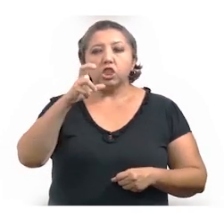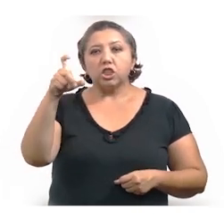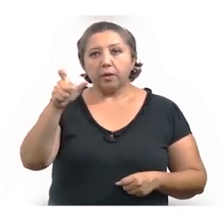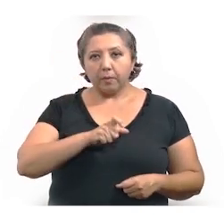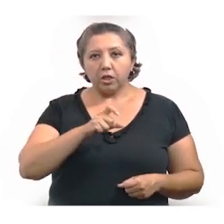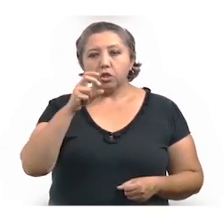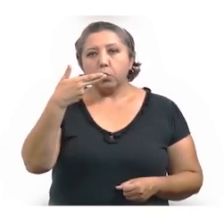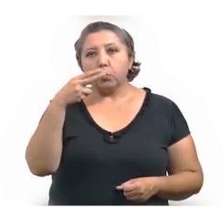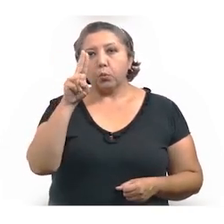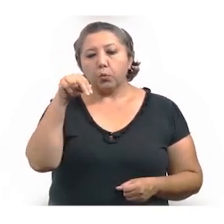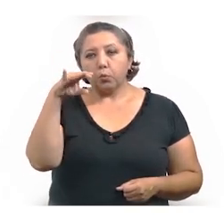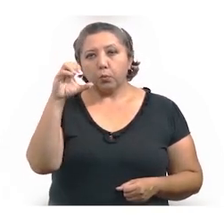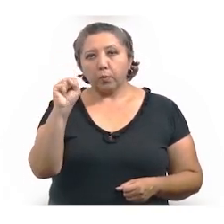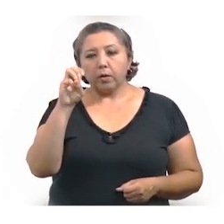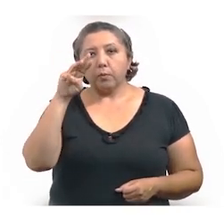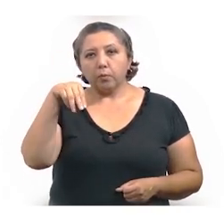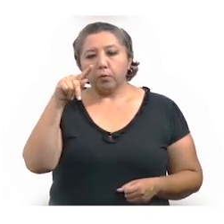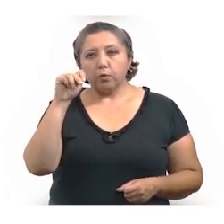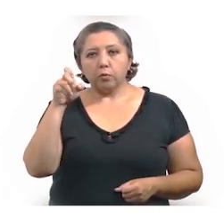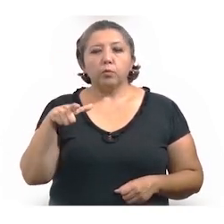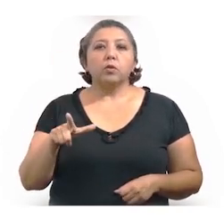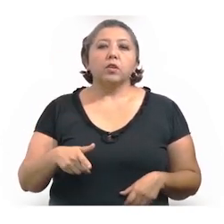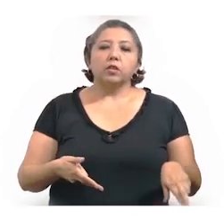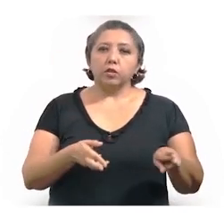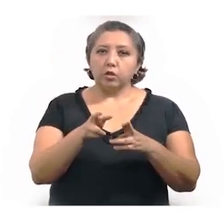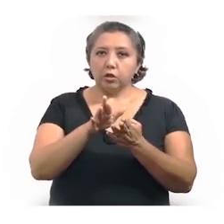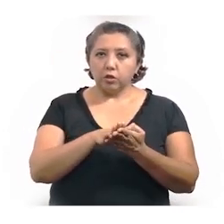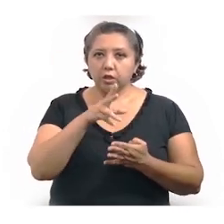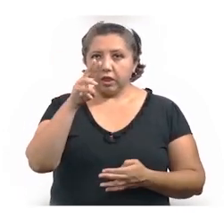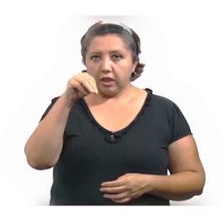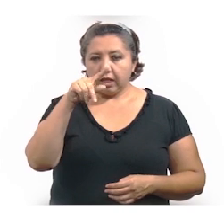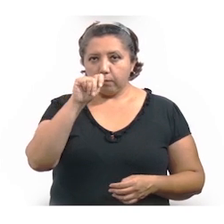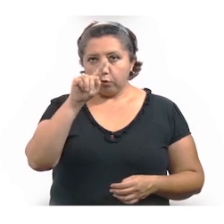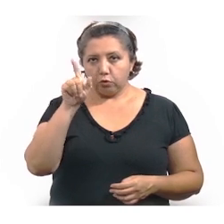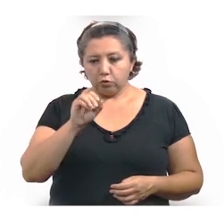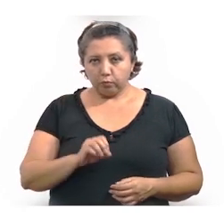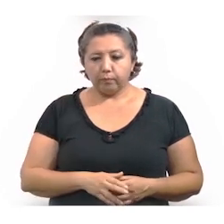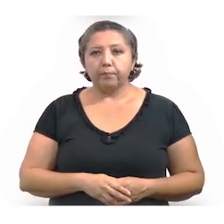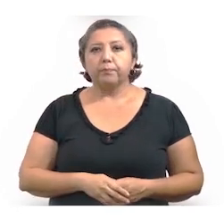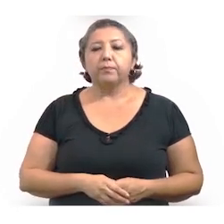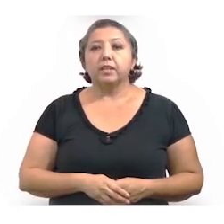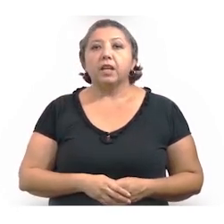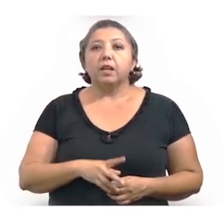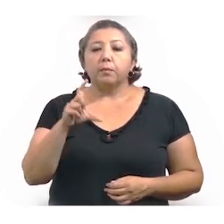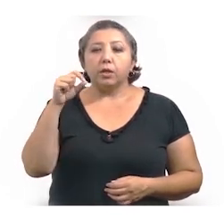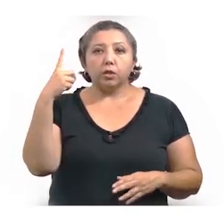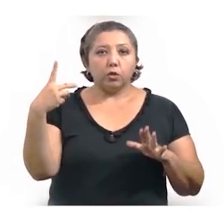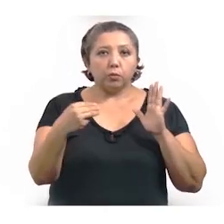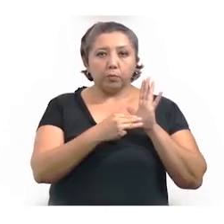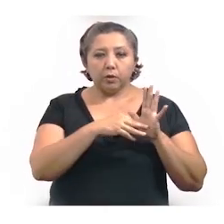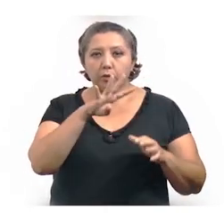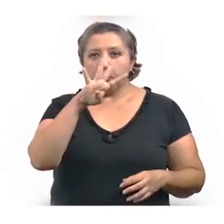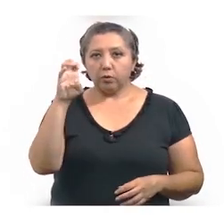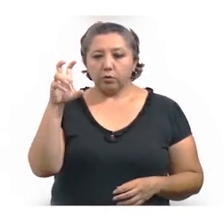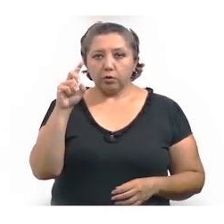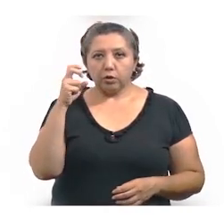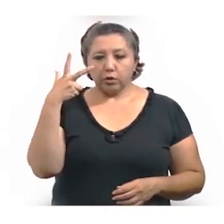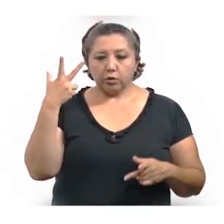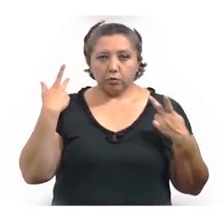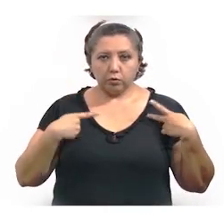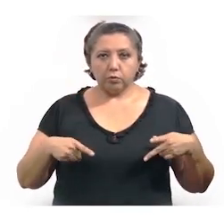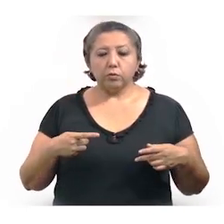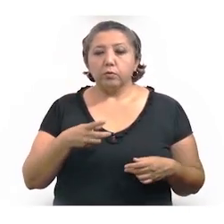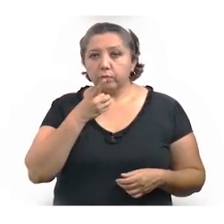Chemash, Hunlucmá, Cagua, Motul, Río Lagartos y Temozón. De los 21,438